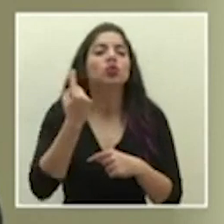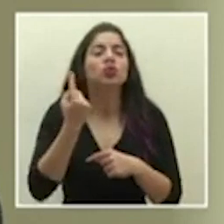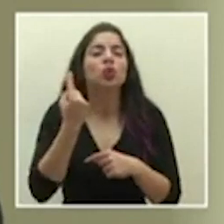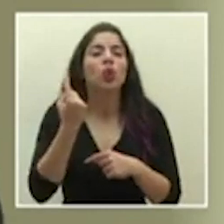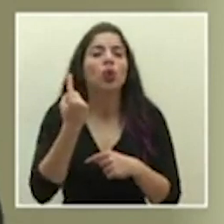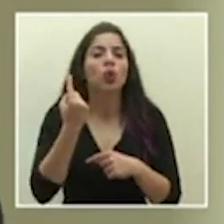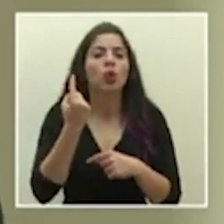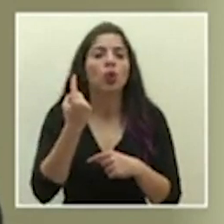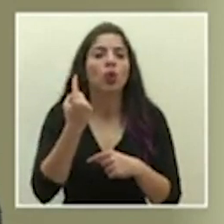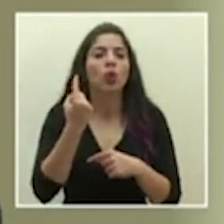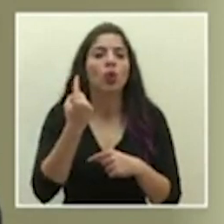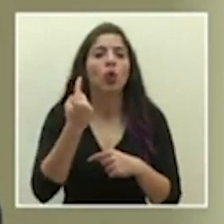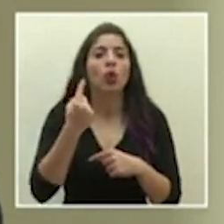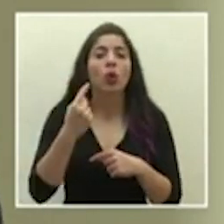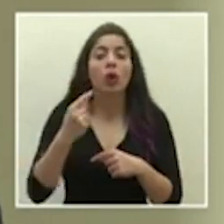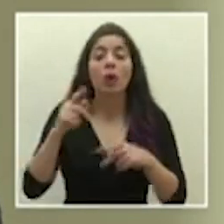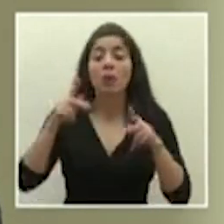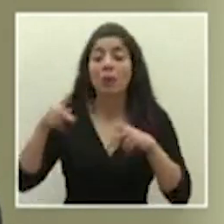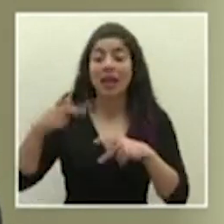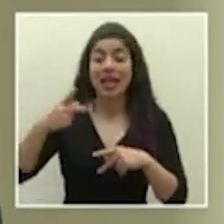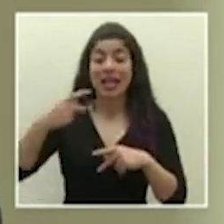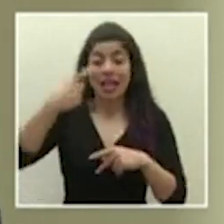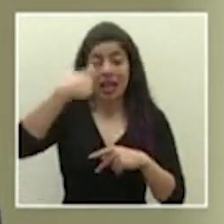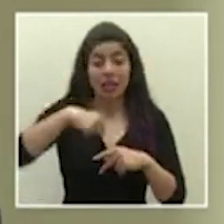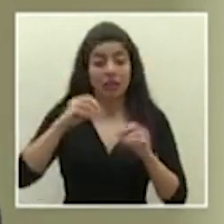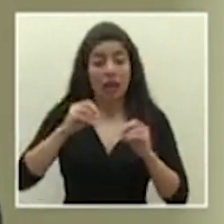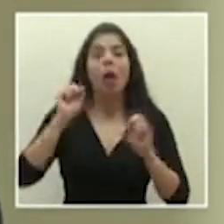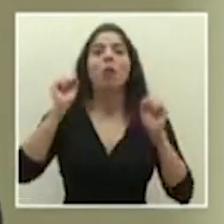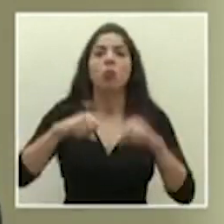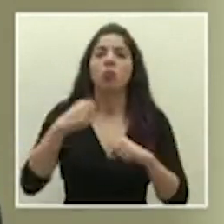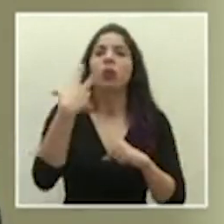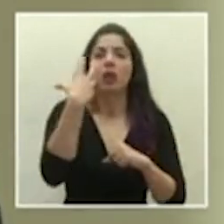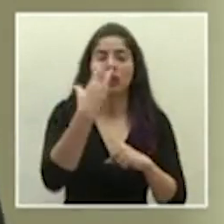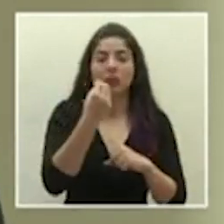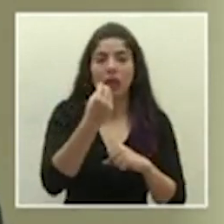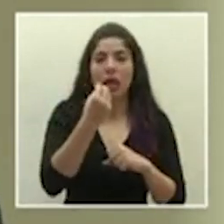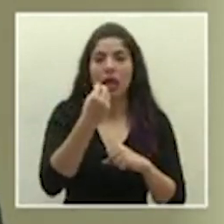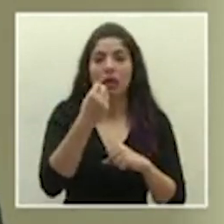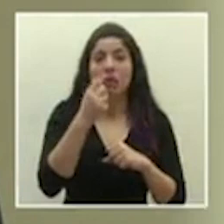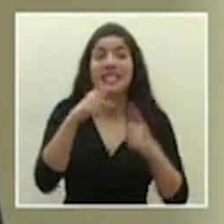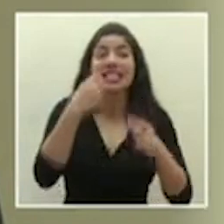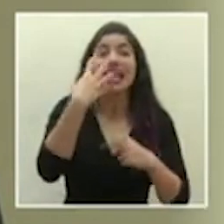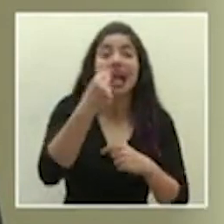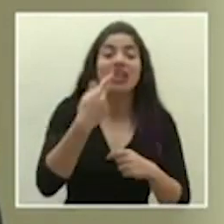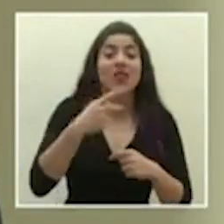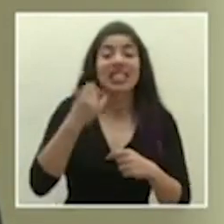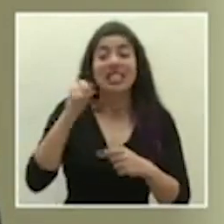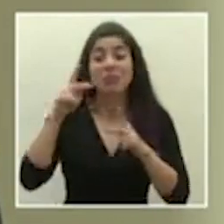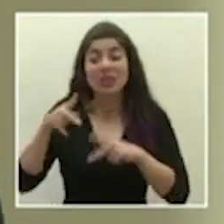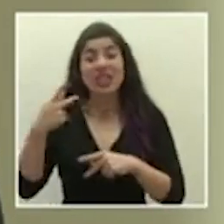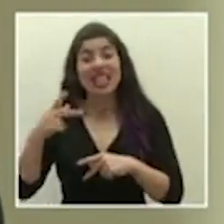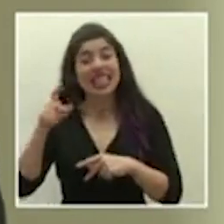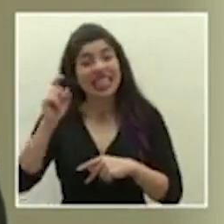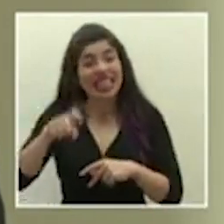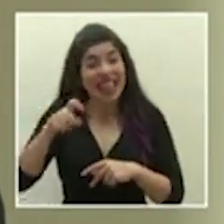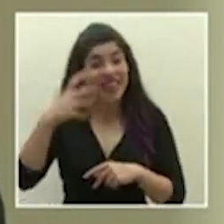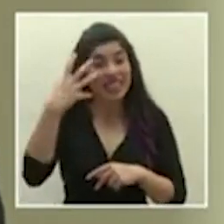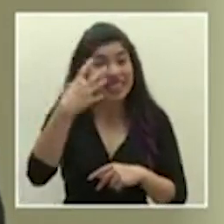los que no tengan ojalá factores de riesgo, si alguien con factor de riesgo tiene que salir por fuerza mayor,